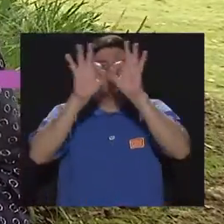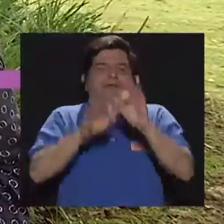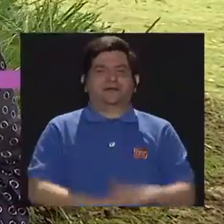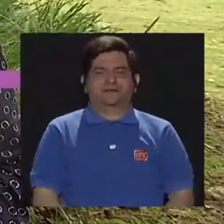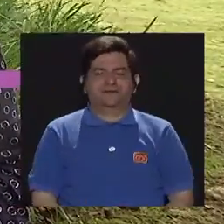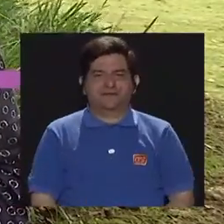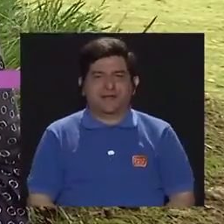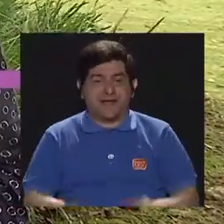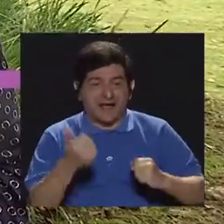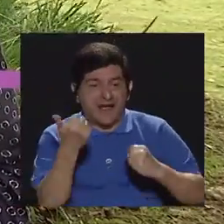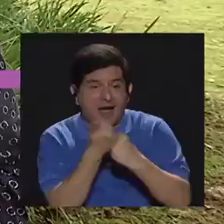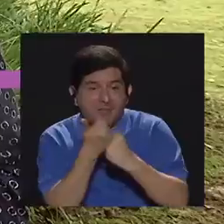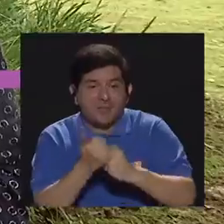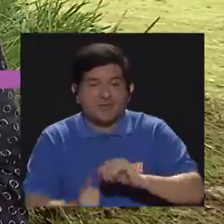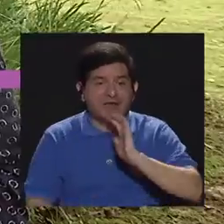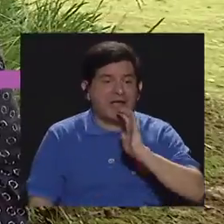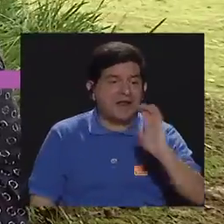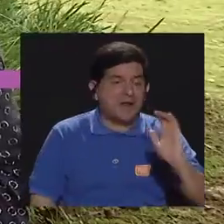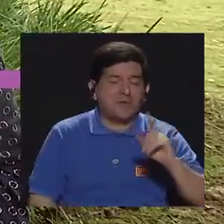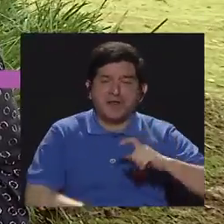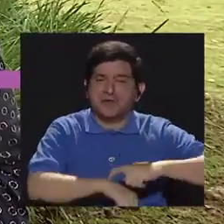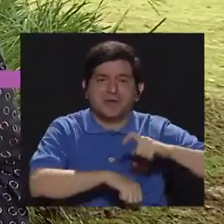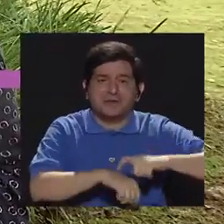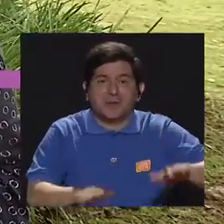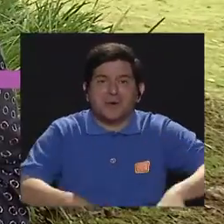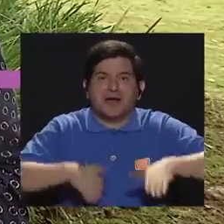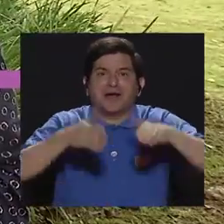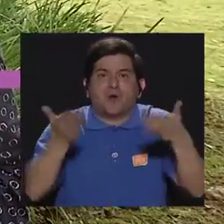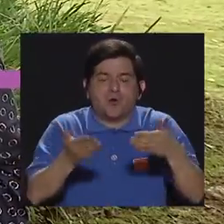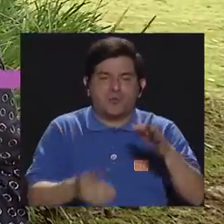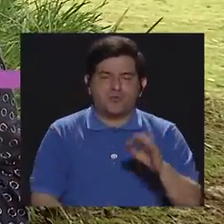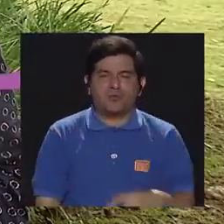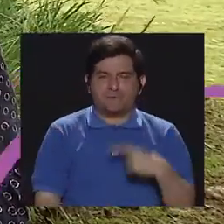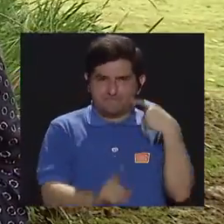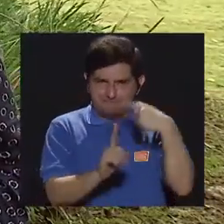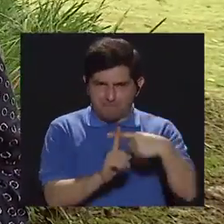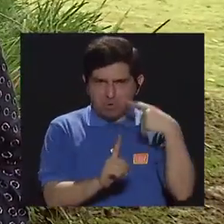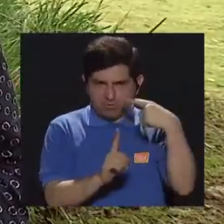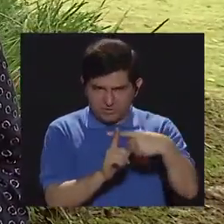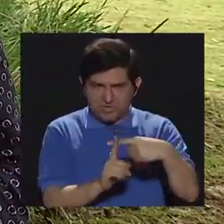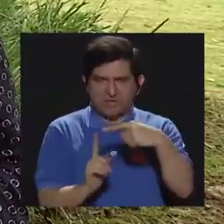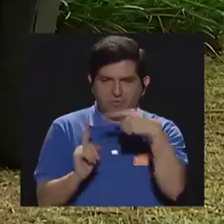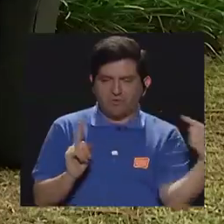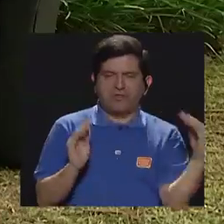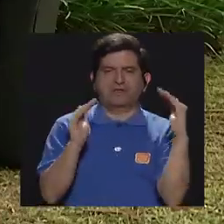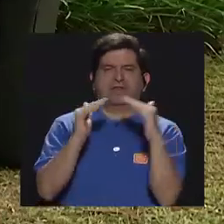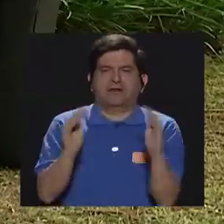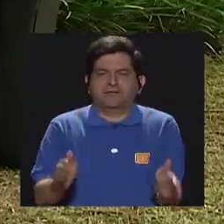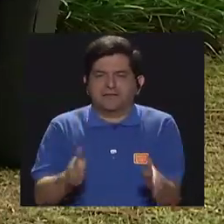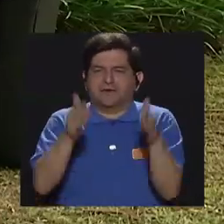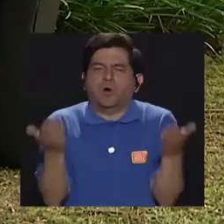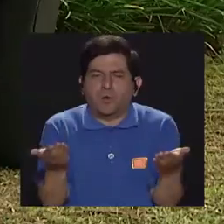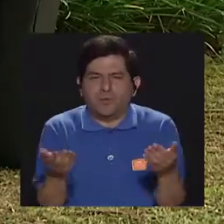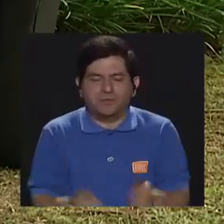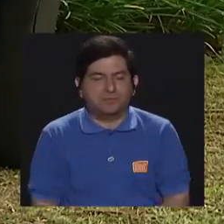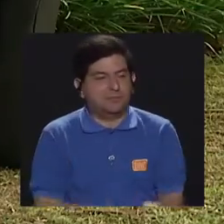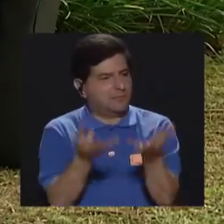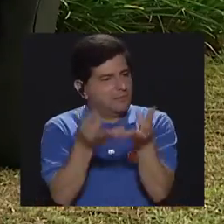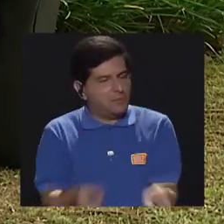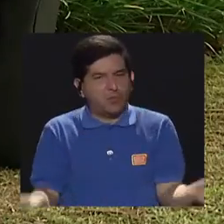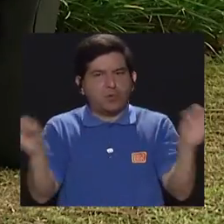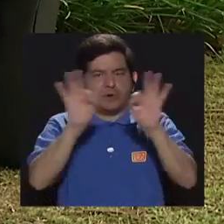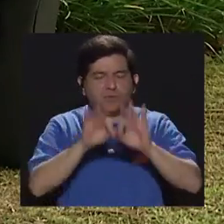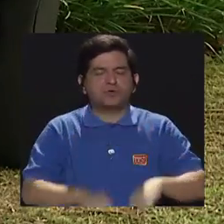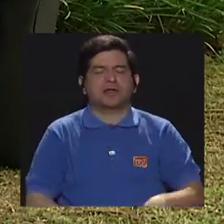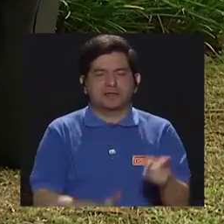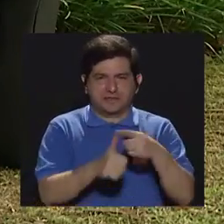hacer para apoyar a un niño en esta etapa de manera positiva en casa? Bueno, como le dije anteriormente, es importante crearle